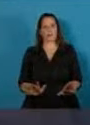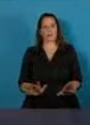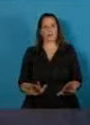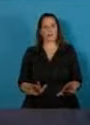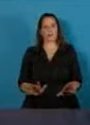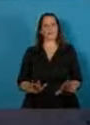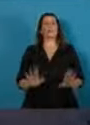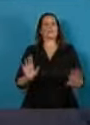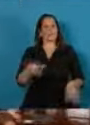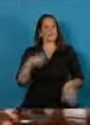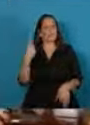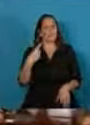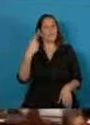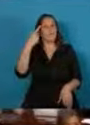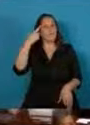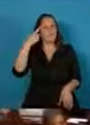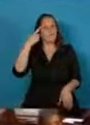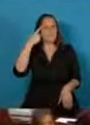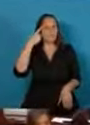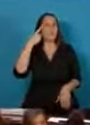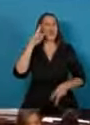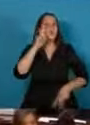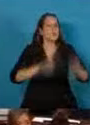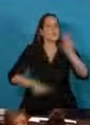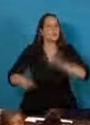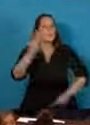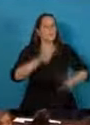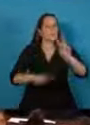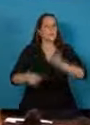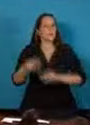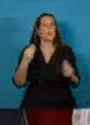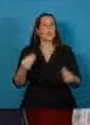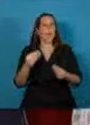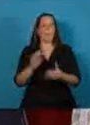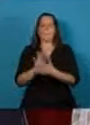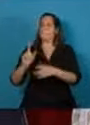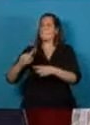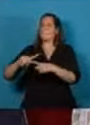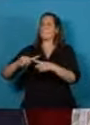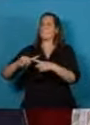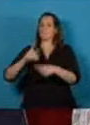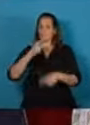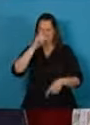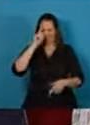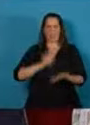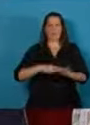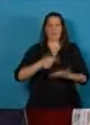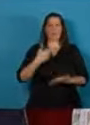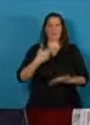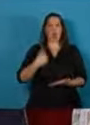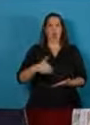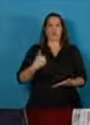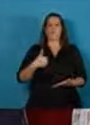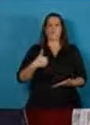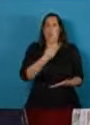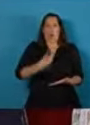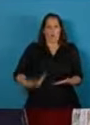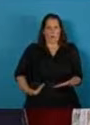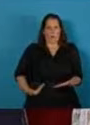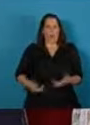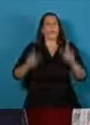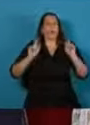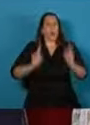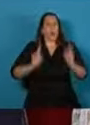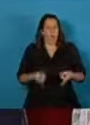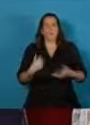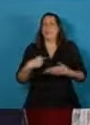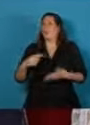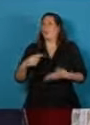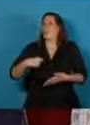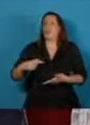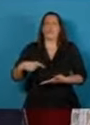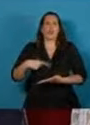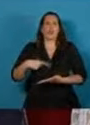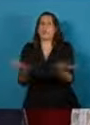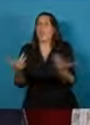aspiramos a que sea no solo una política de estado sino también una política de la sociedad